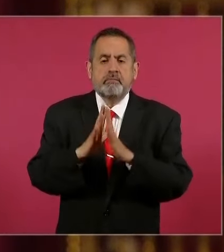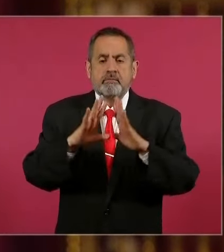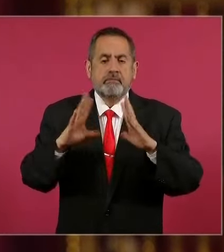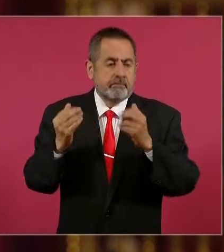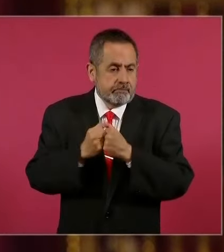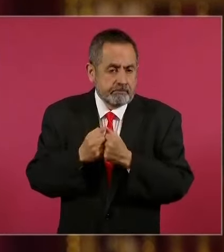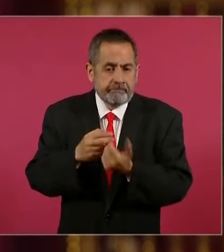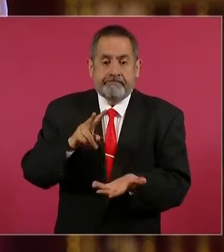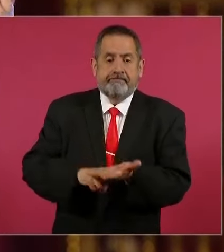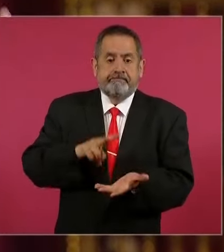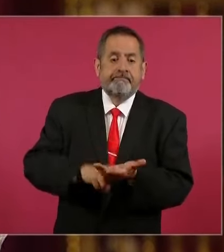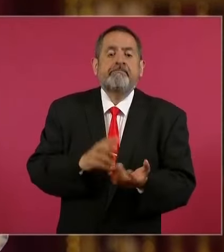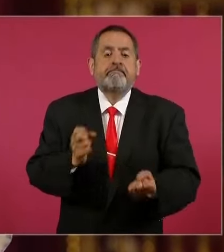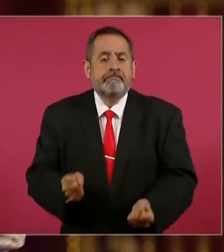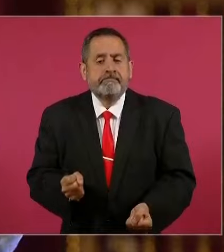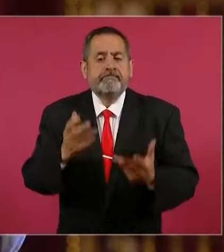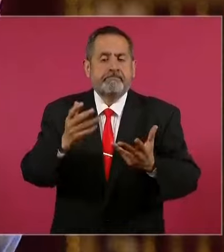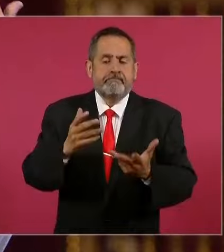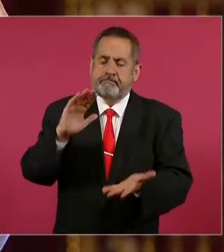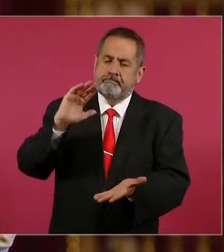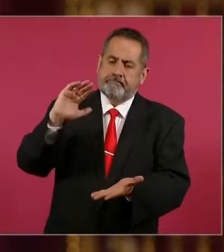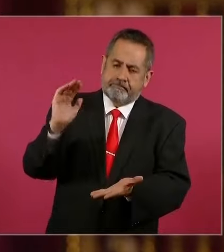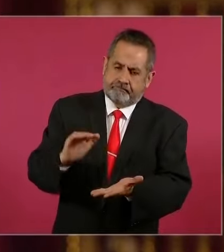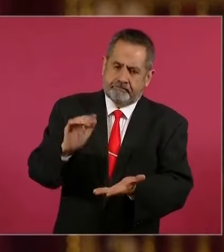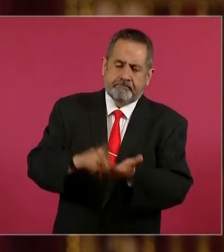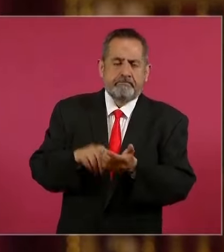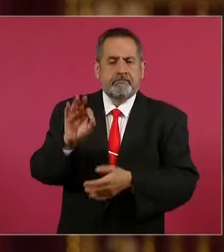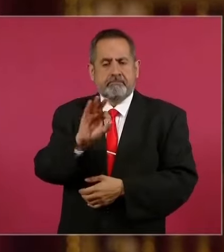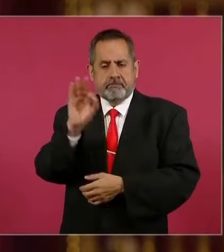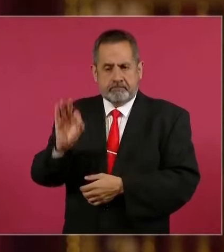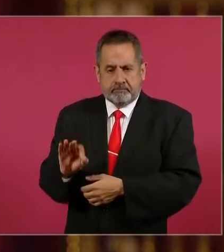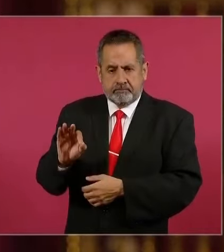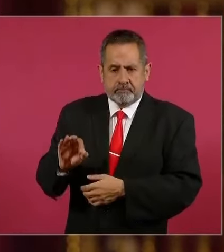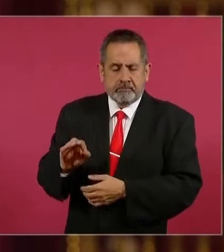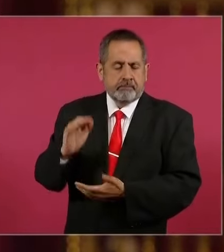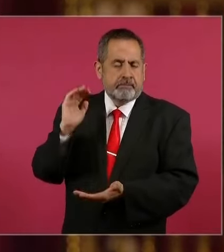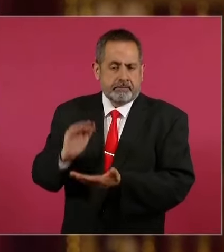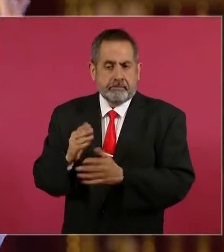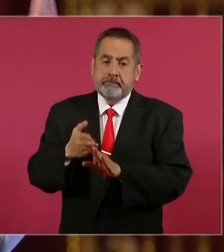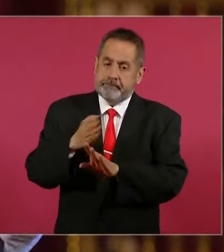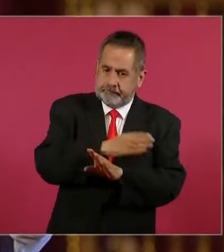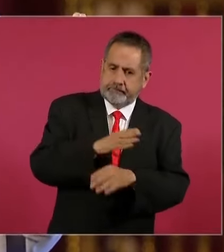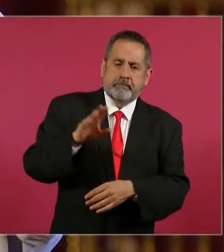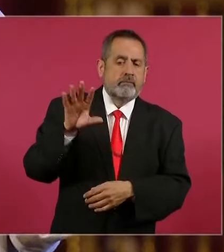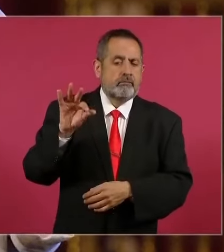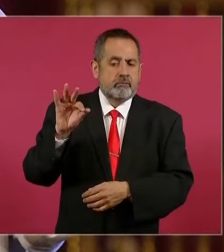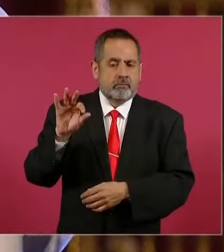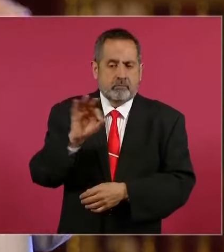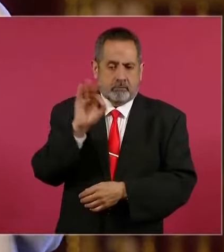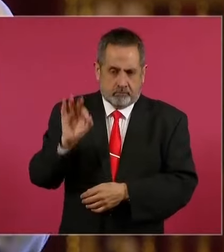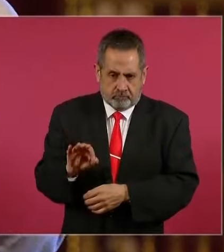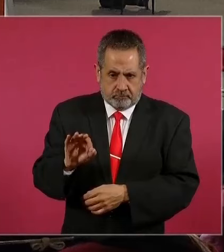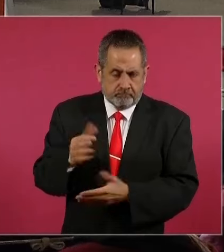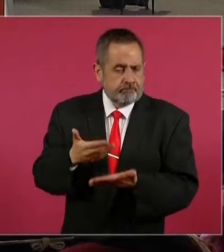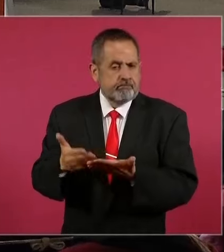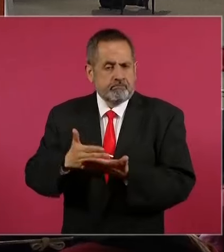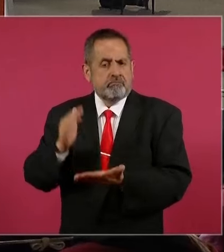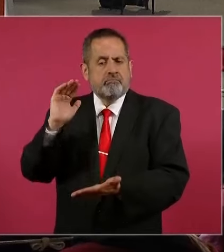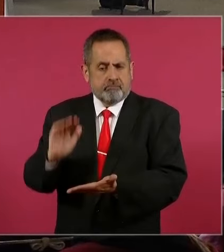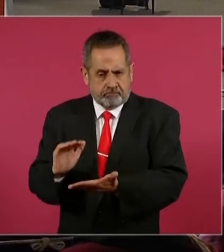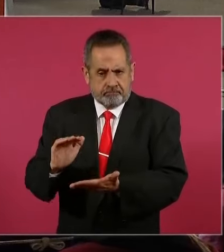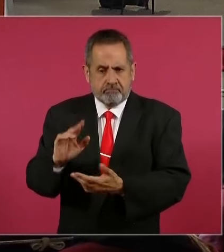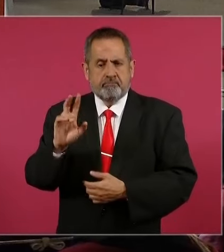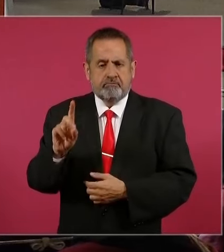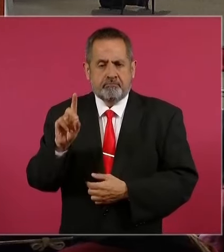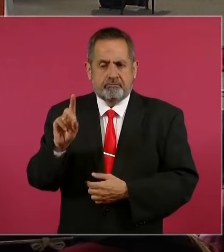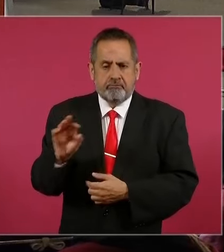y esta revocación sean vinculantes, sean obligatorias. Antes la ley establecía 40 por ciento, hoy se establece una